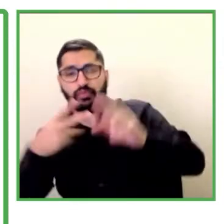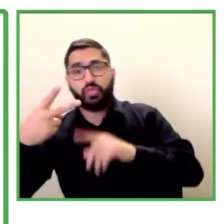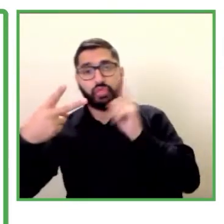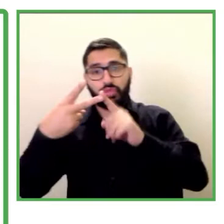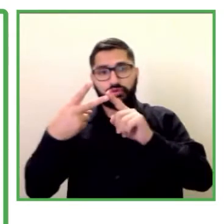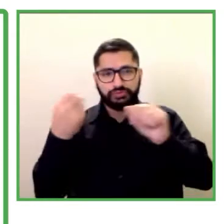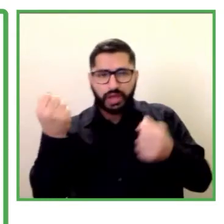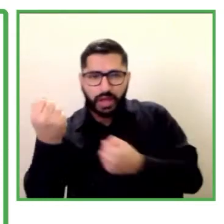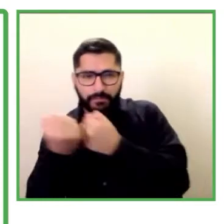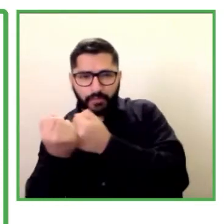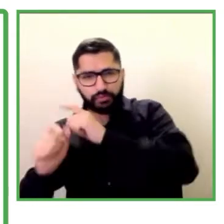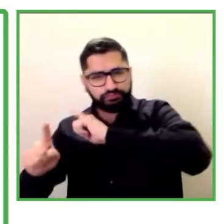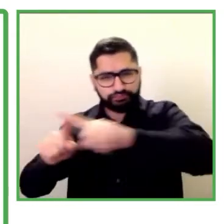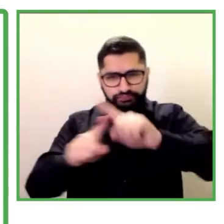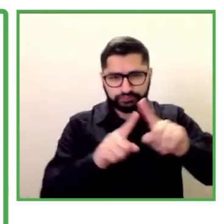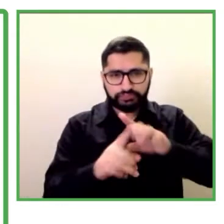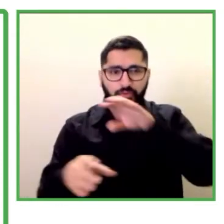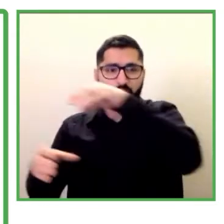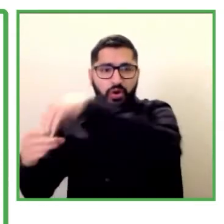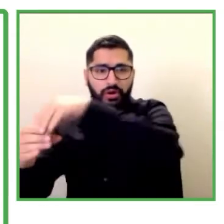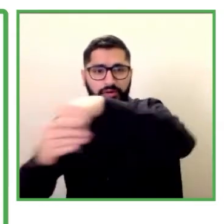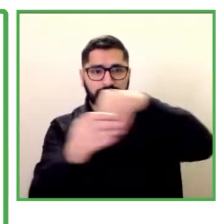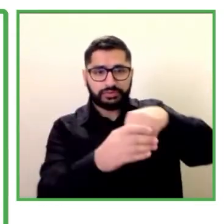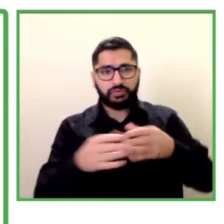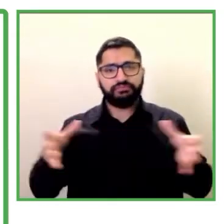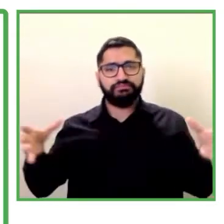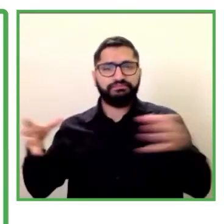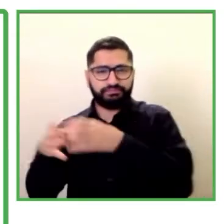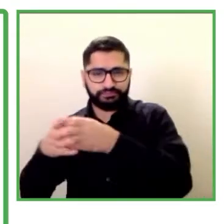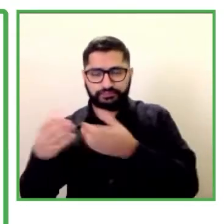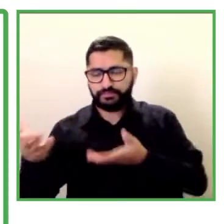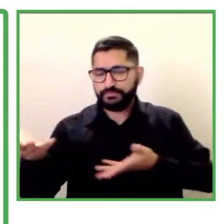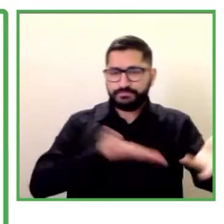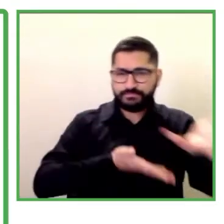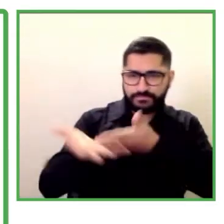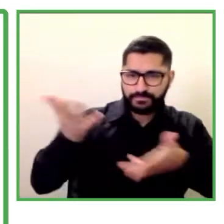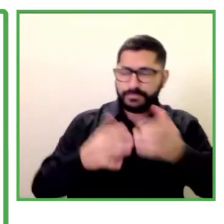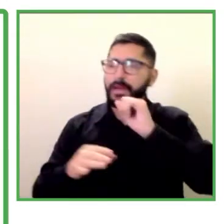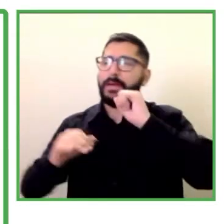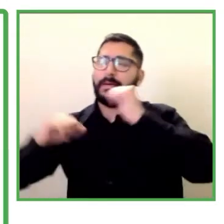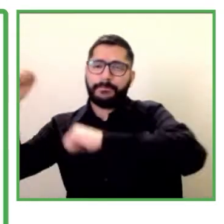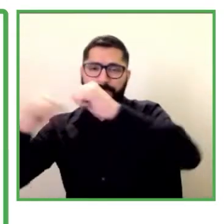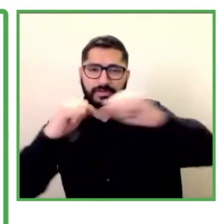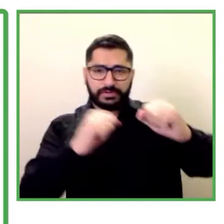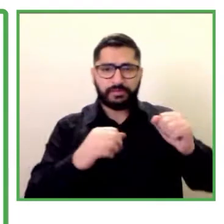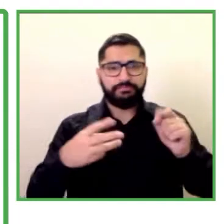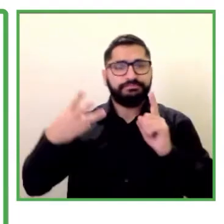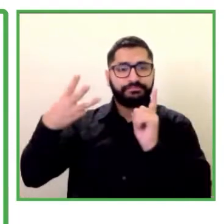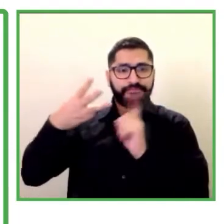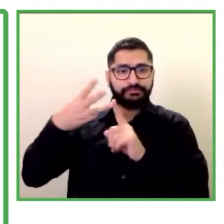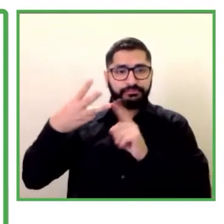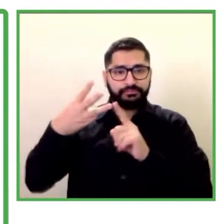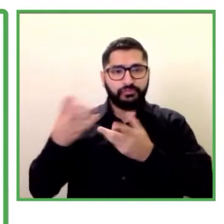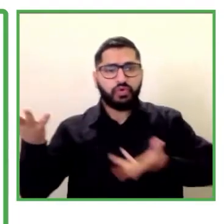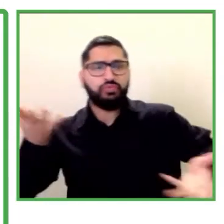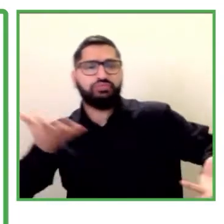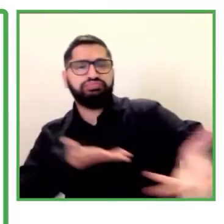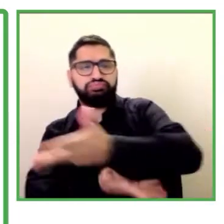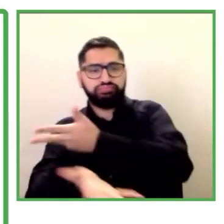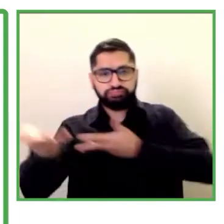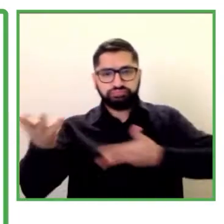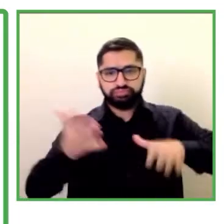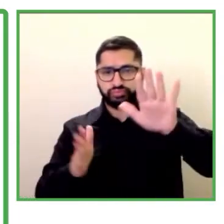por otras figuras importantes colaborar con las entidades públicas porque son ellas las que hoy se encuentran marcando los mínimos